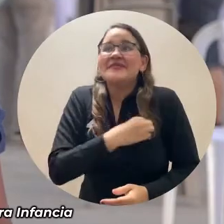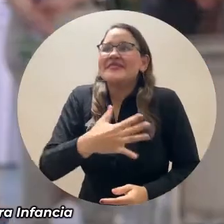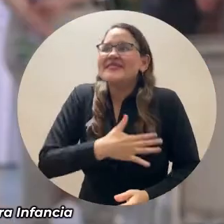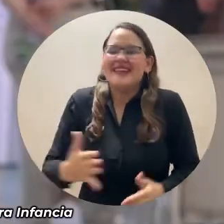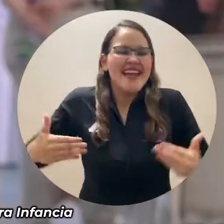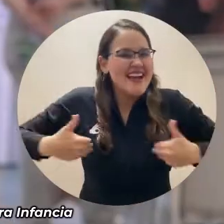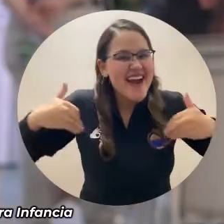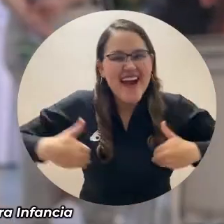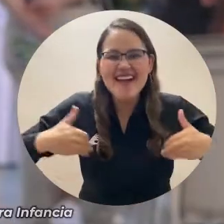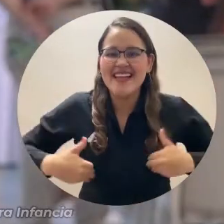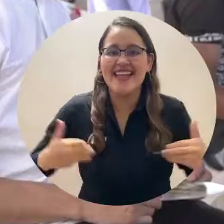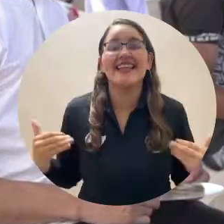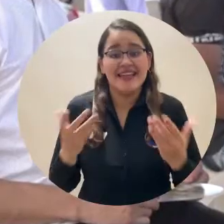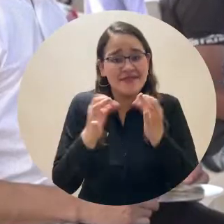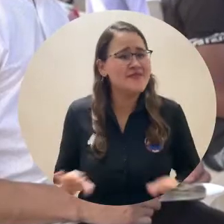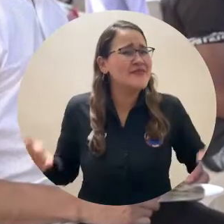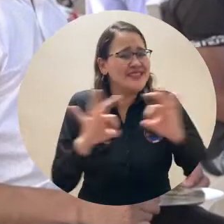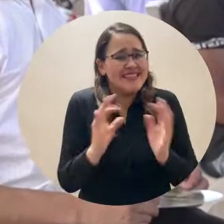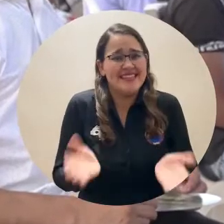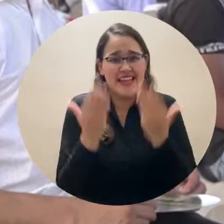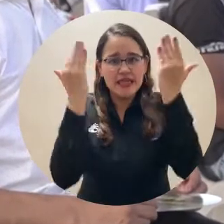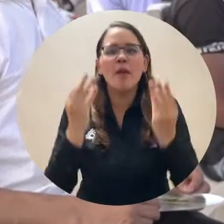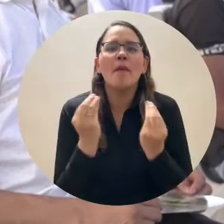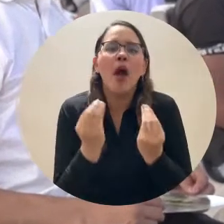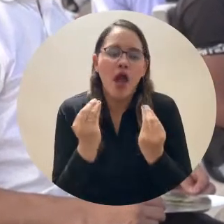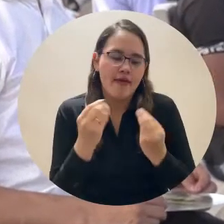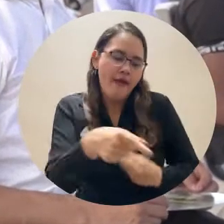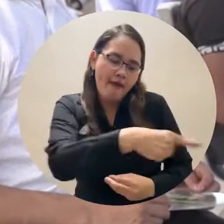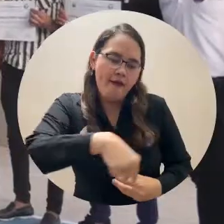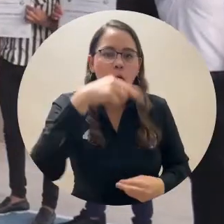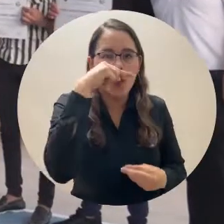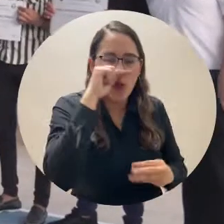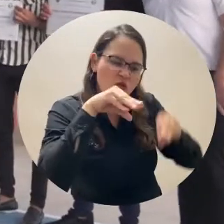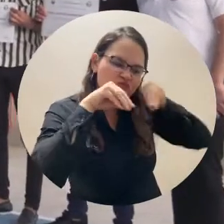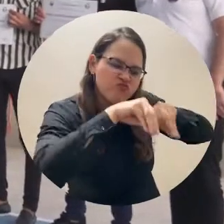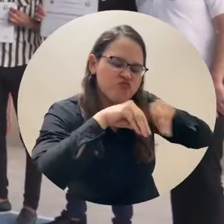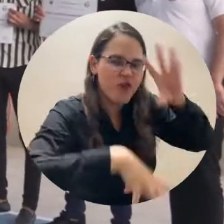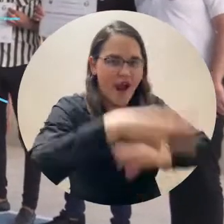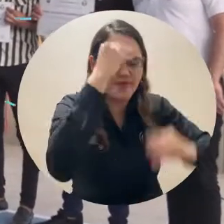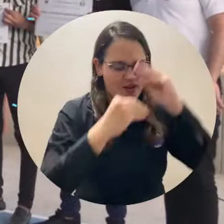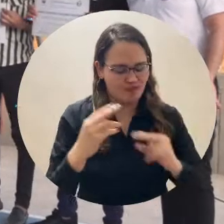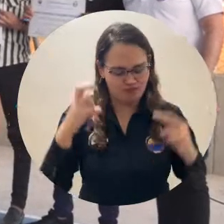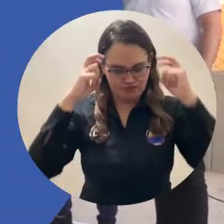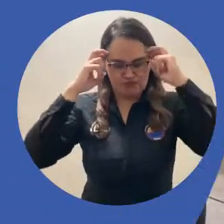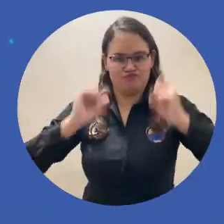nosotros y que tenemos la oportunidad de brindarle más conocimiento a nuestros niños.